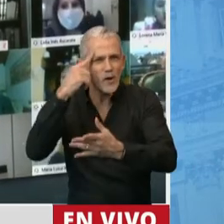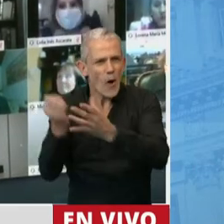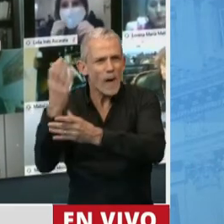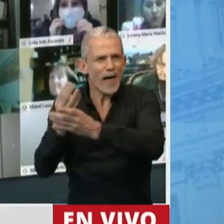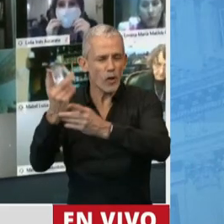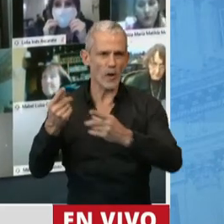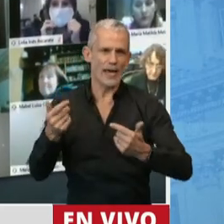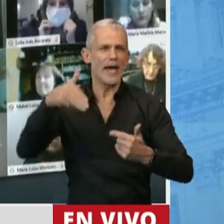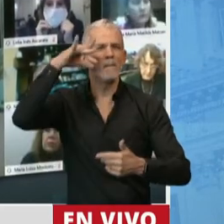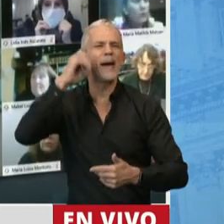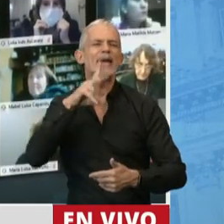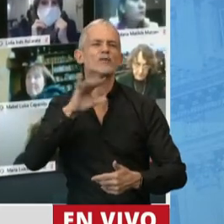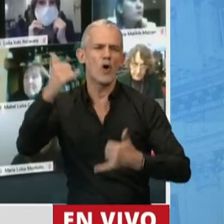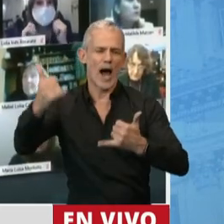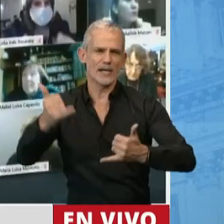y por una Argentina de mérito.